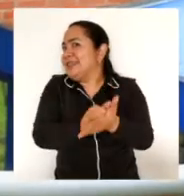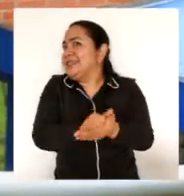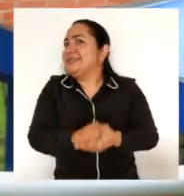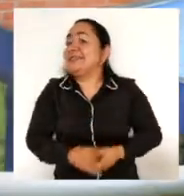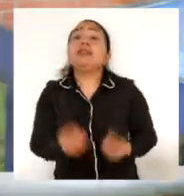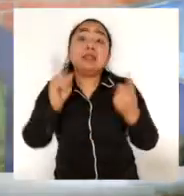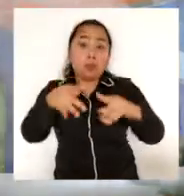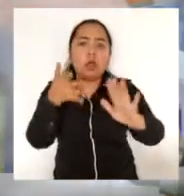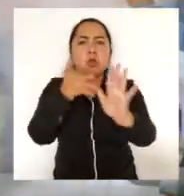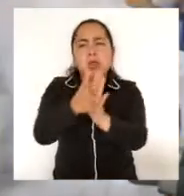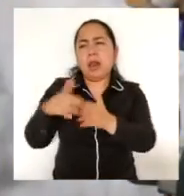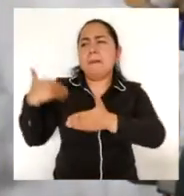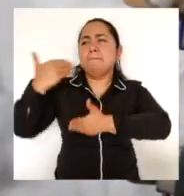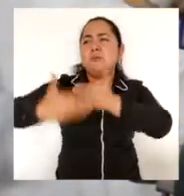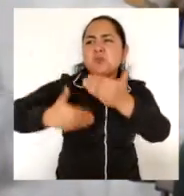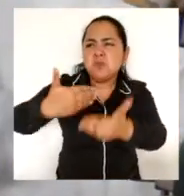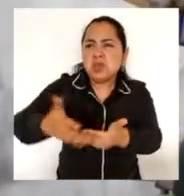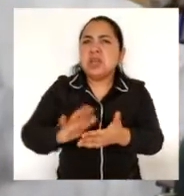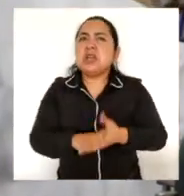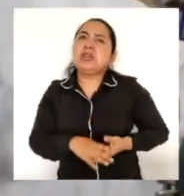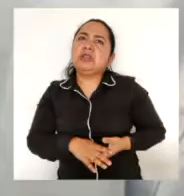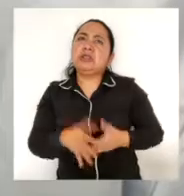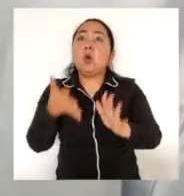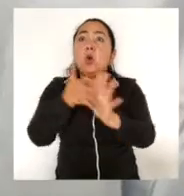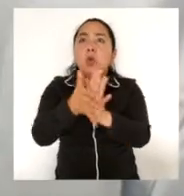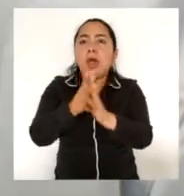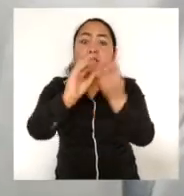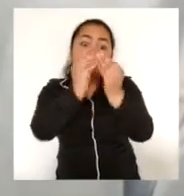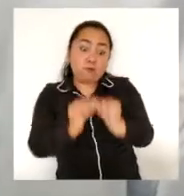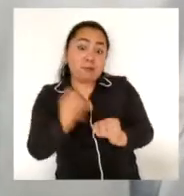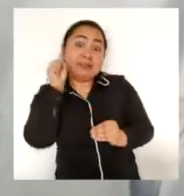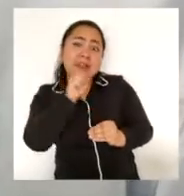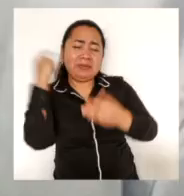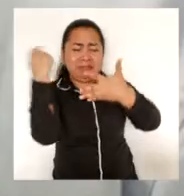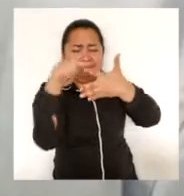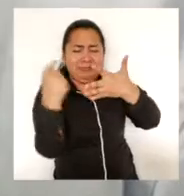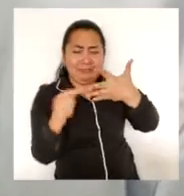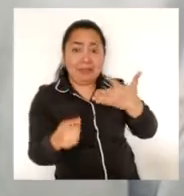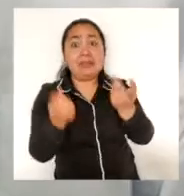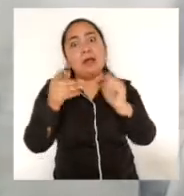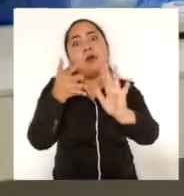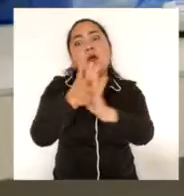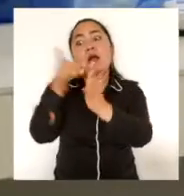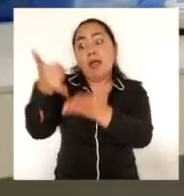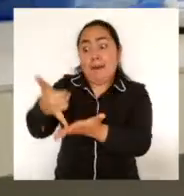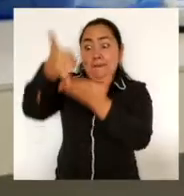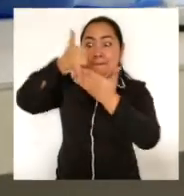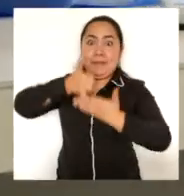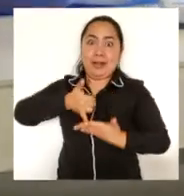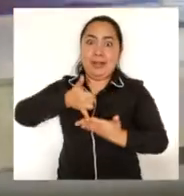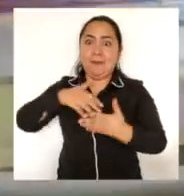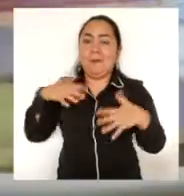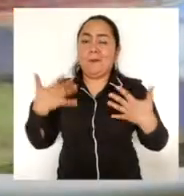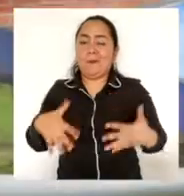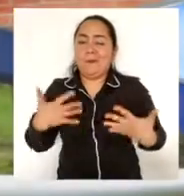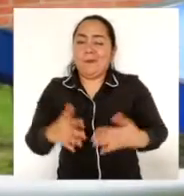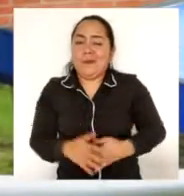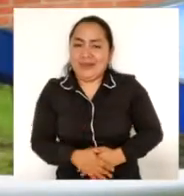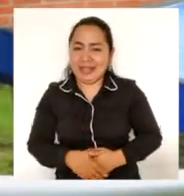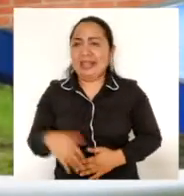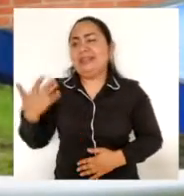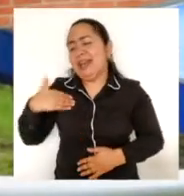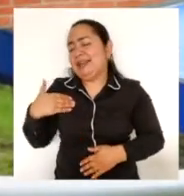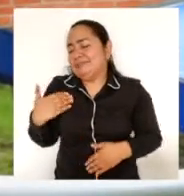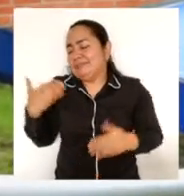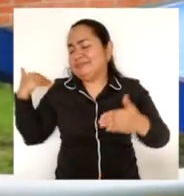poco, un poco de los procesos, un poco de los estilos de cerveza, un poco de los premios, también que hemos tenido a lo